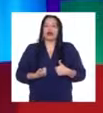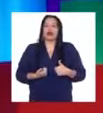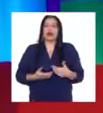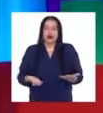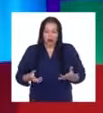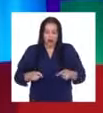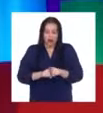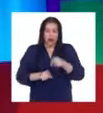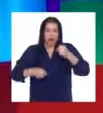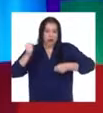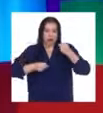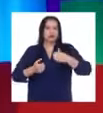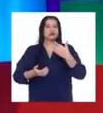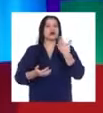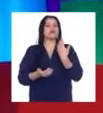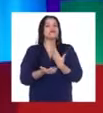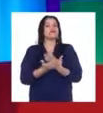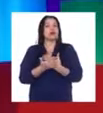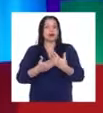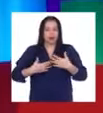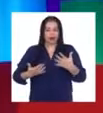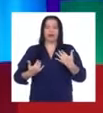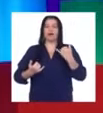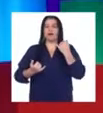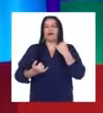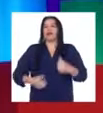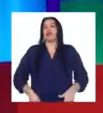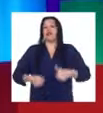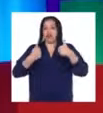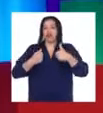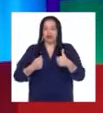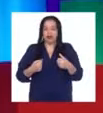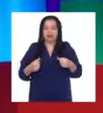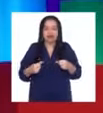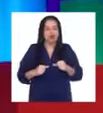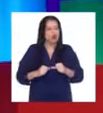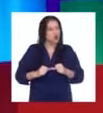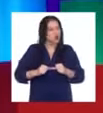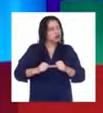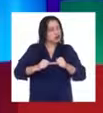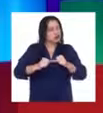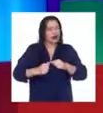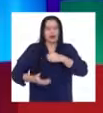maratón es una prueba de fondo es una prueba de resistencia